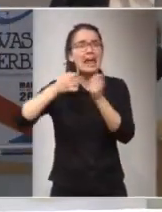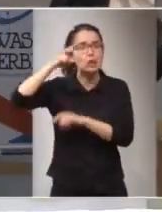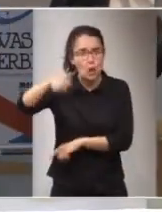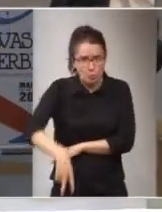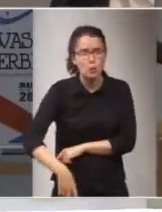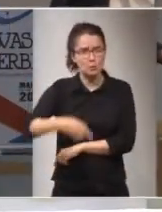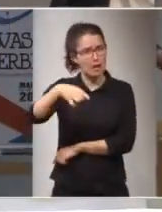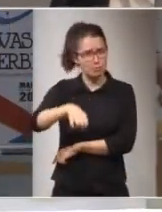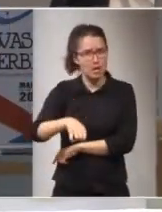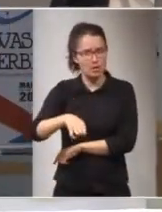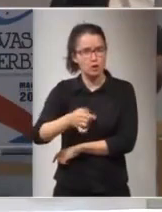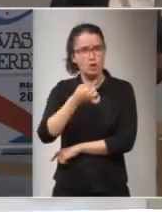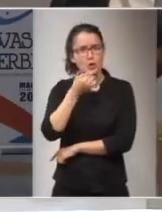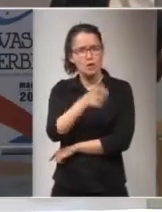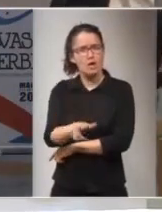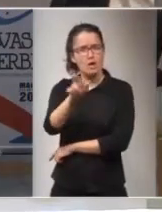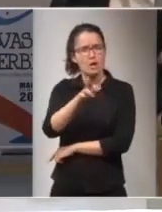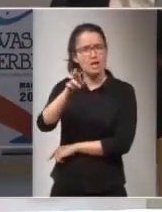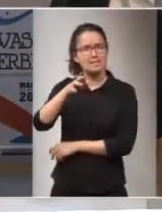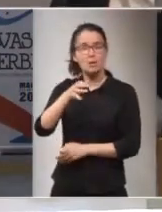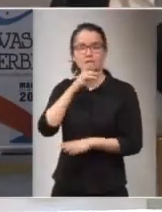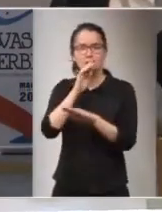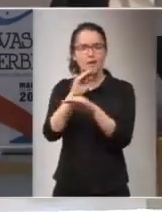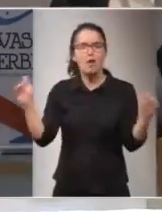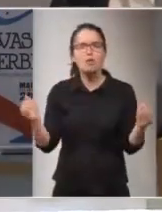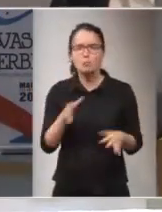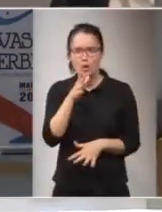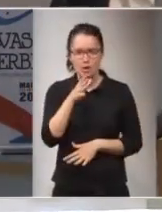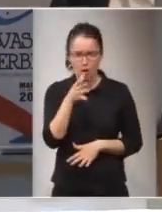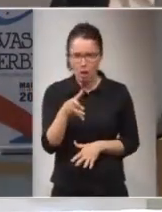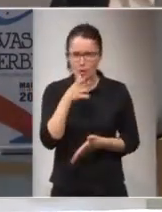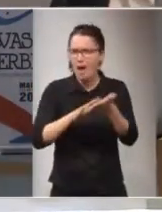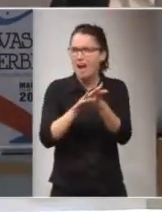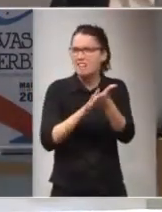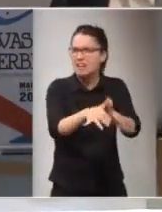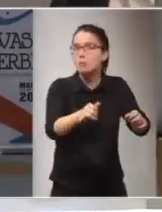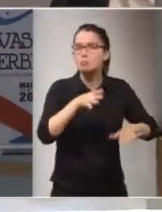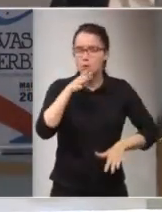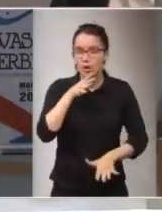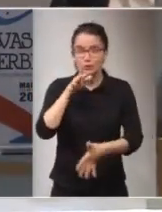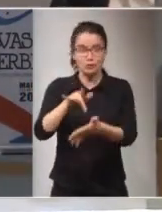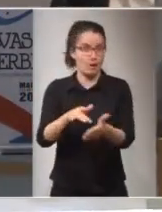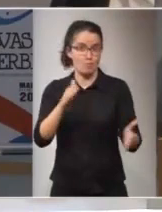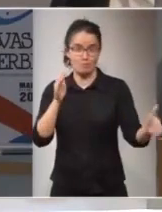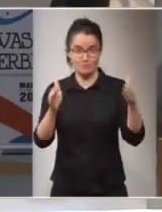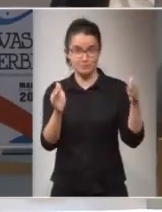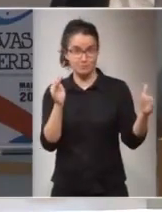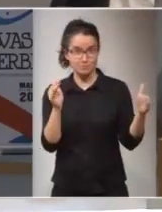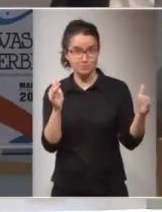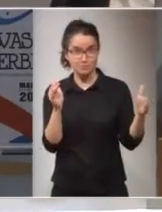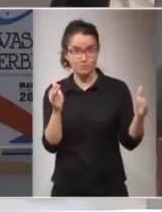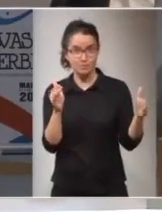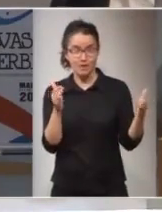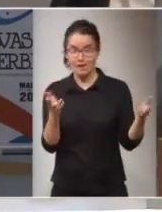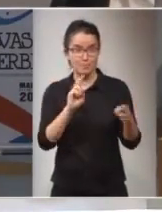yo lo que siempre digo ¿por qué tanto silencio? porque hemos llegado a un punto que no tenemos